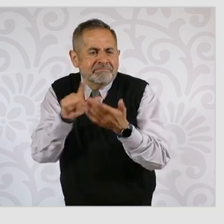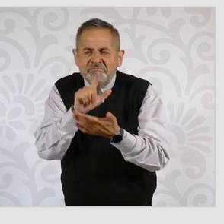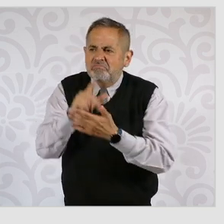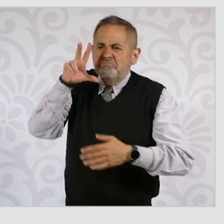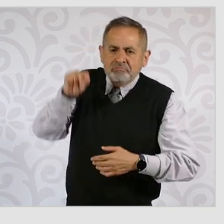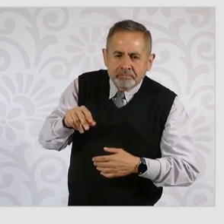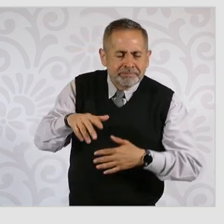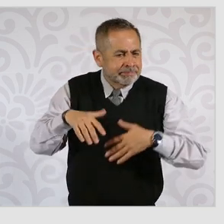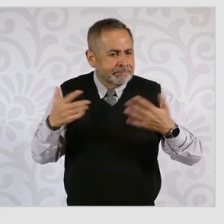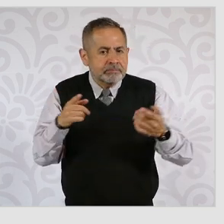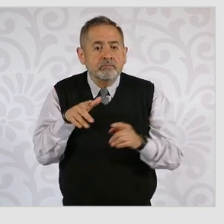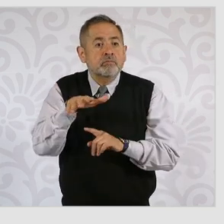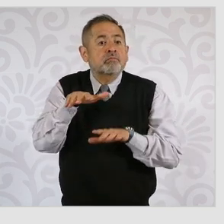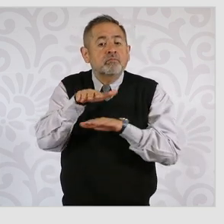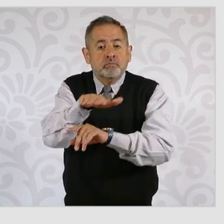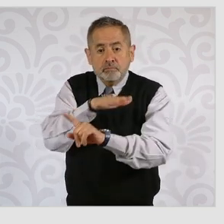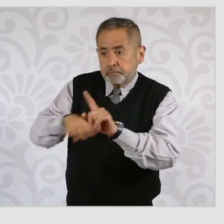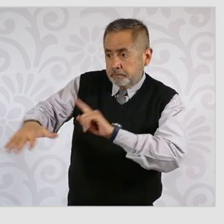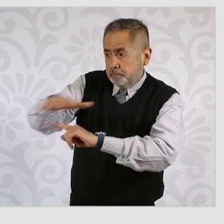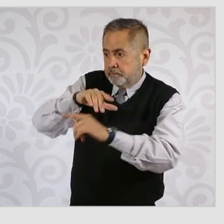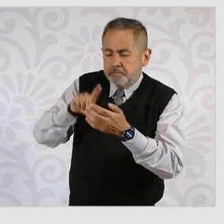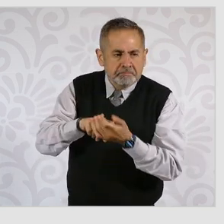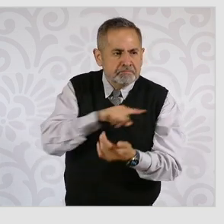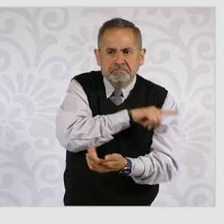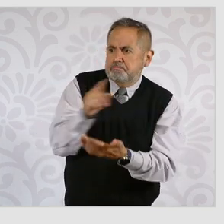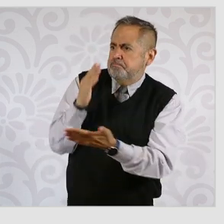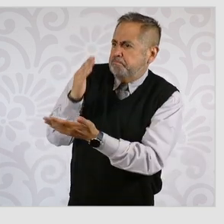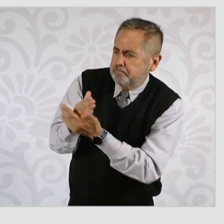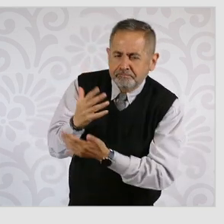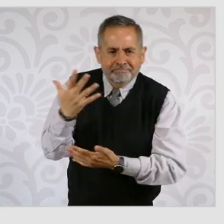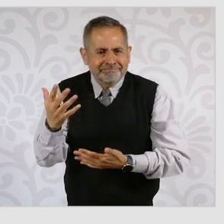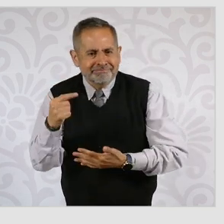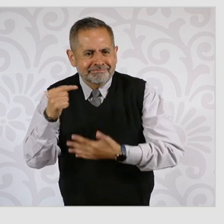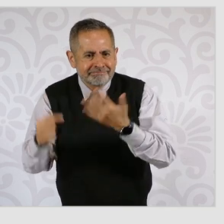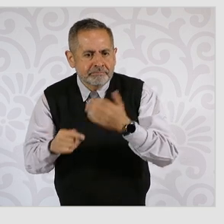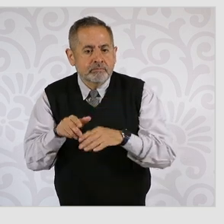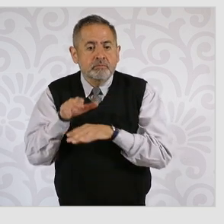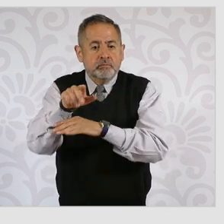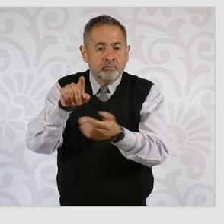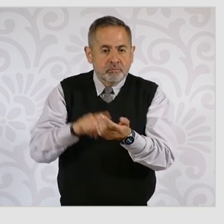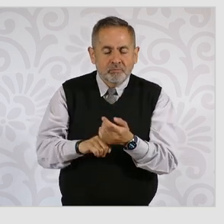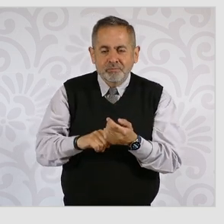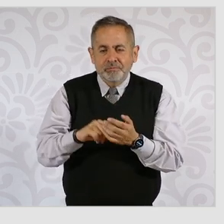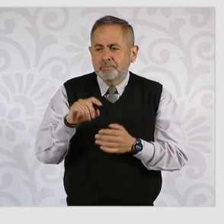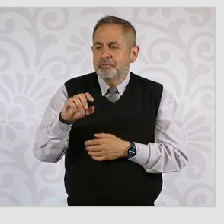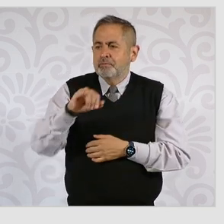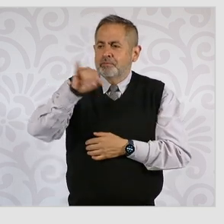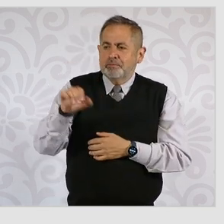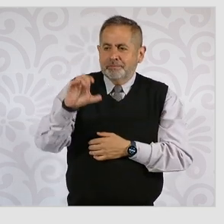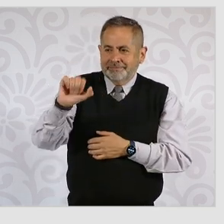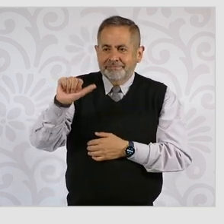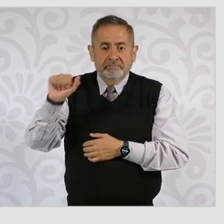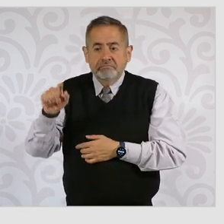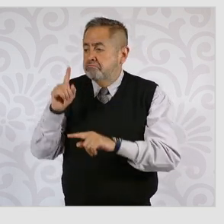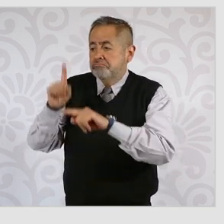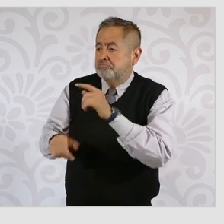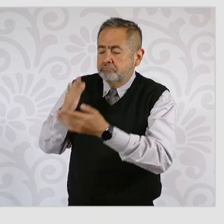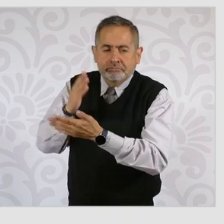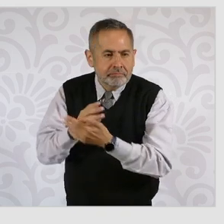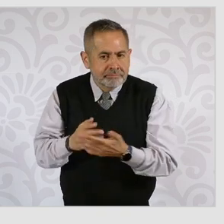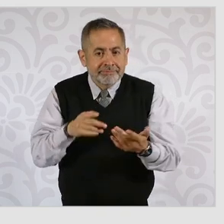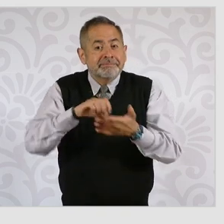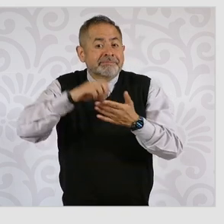protegidas, cinco, supresión de la Junta Federal de Conciliación y Arbitraje, 73, conferencias matutinas,